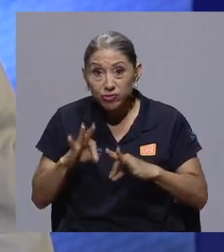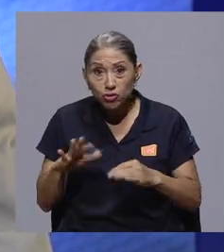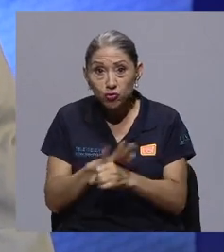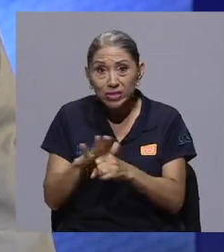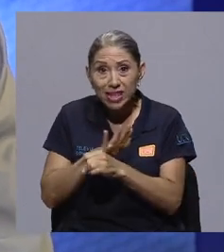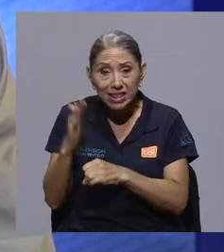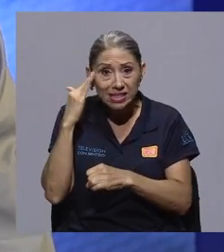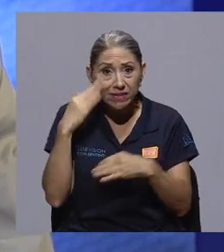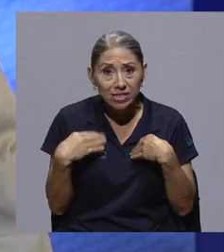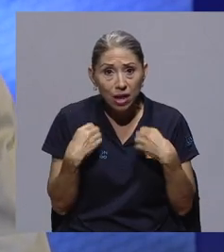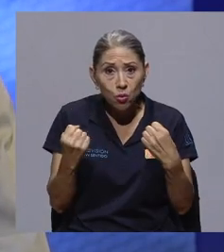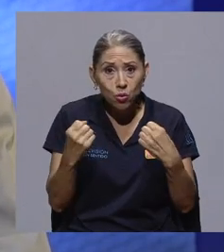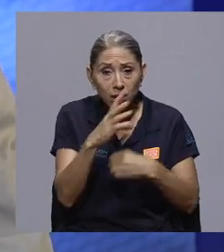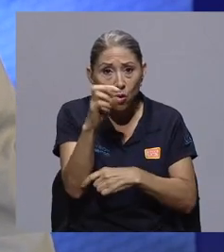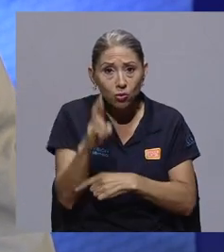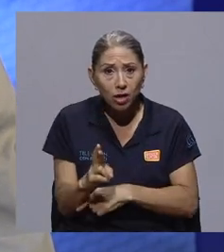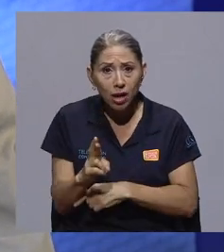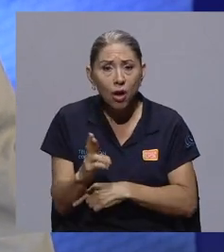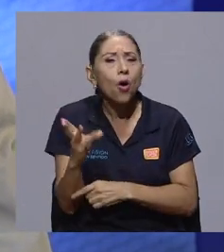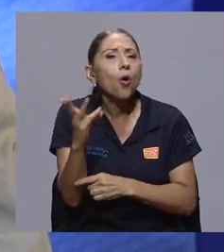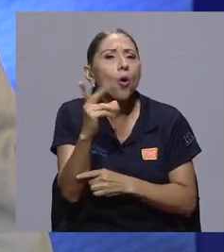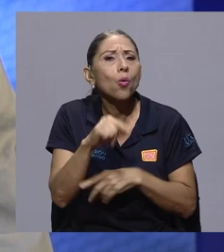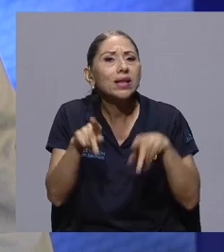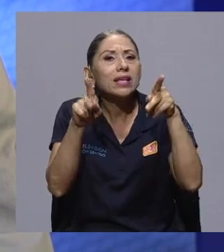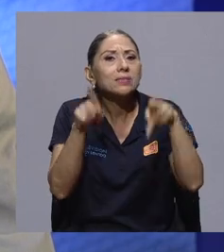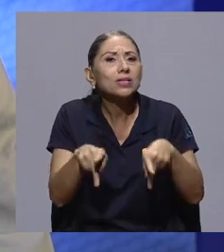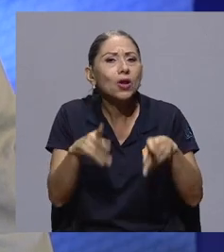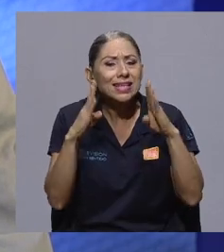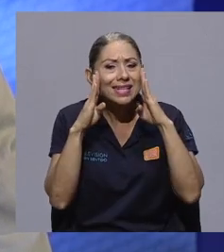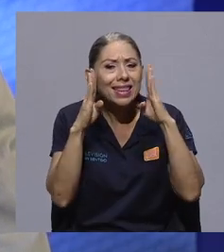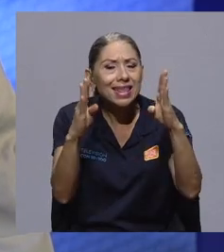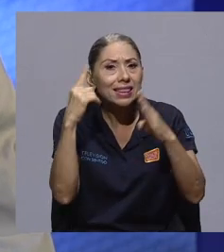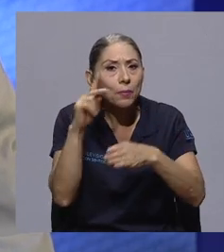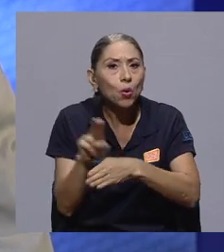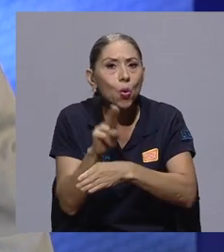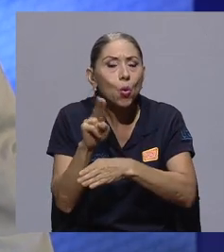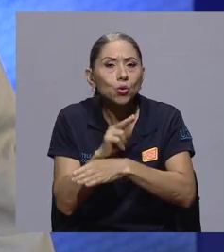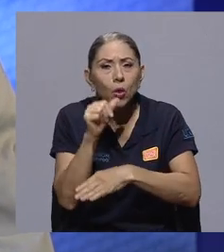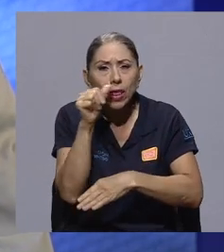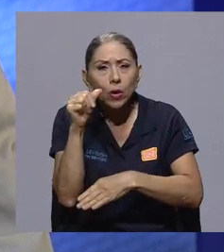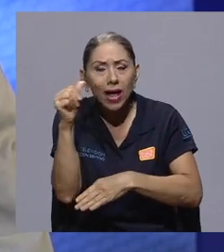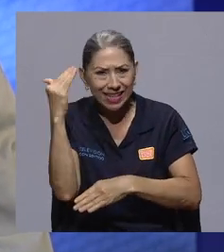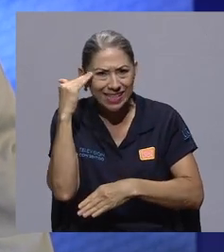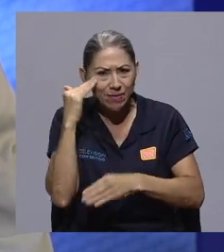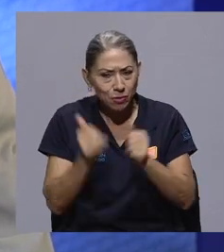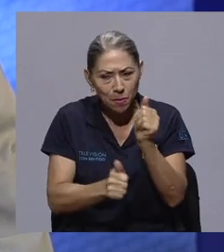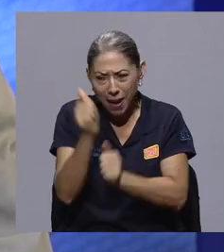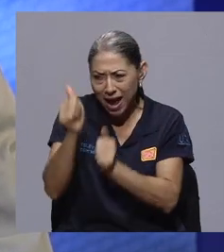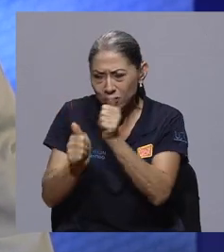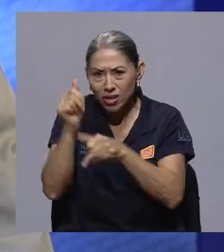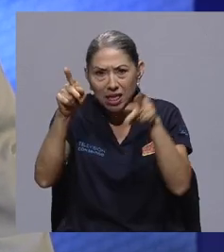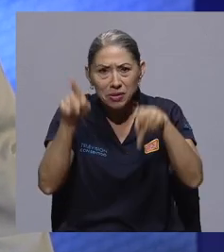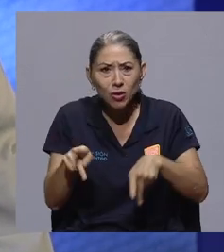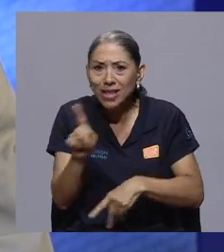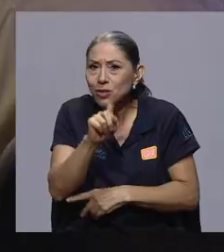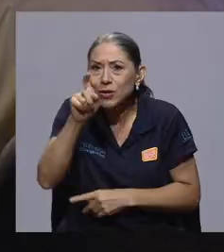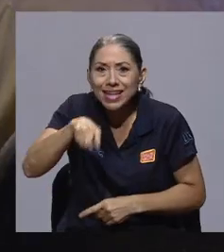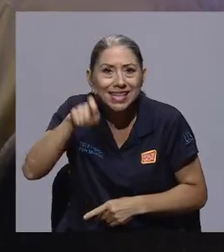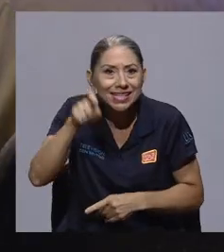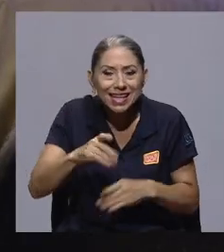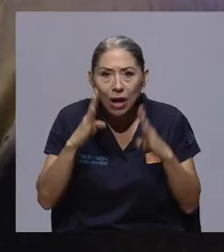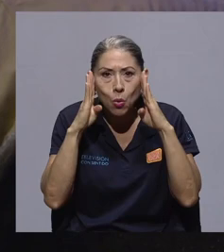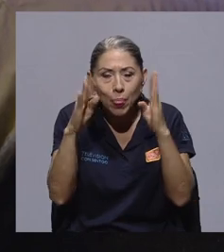nuestro país? ¿O cuántas personas se van a atender por consumo de drogas? Cuando sabemos que la gran mayoría de las personas que consumen drogas no necesitan un tratamiento,